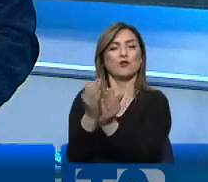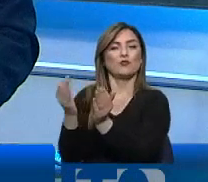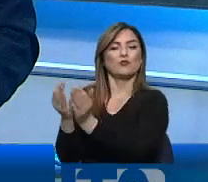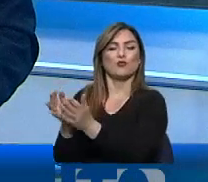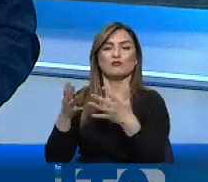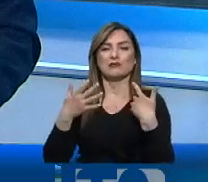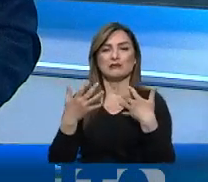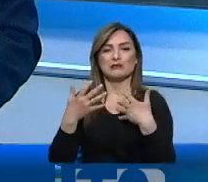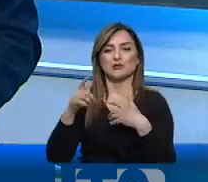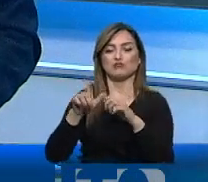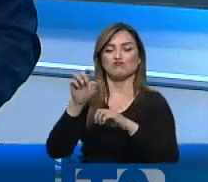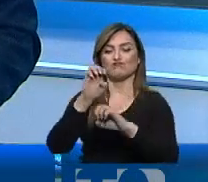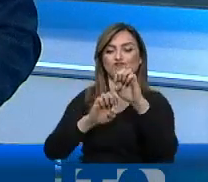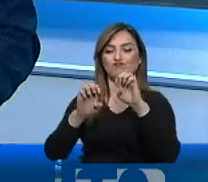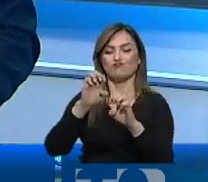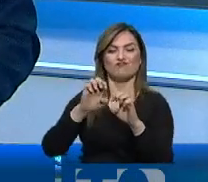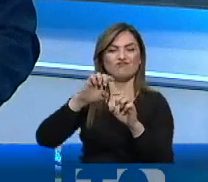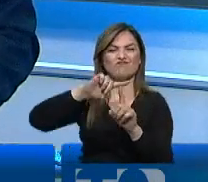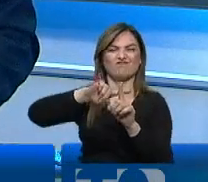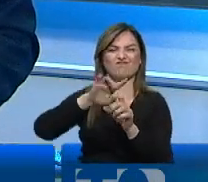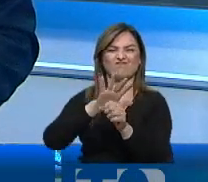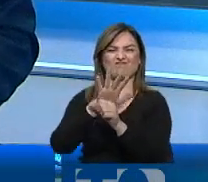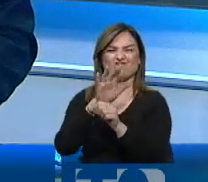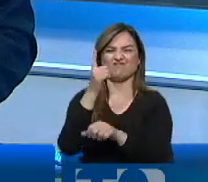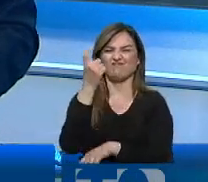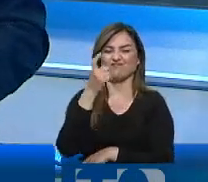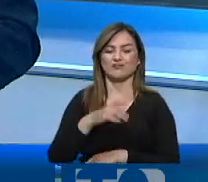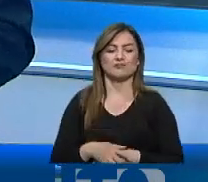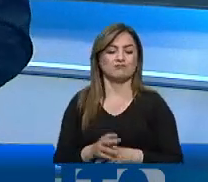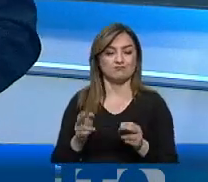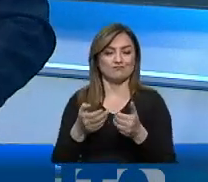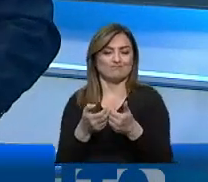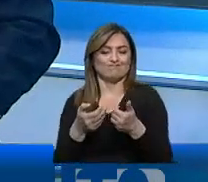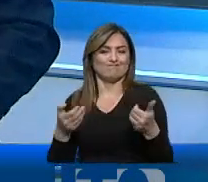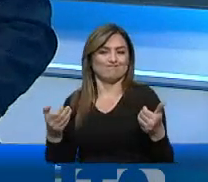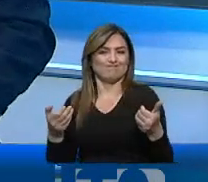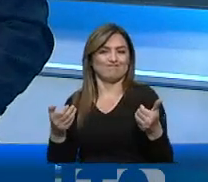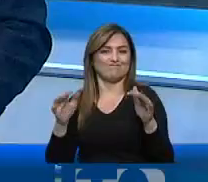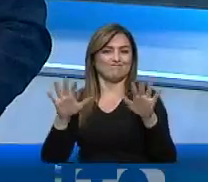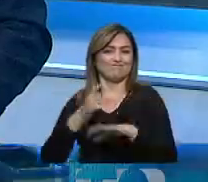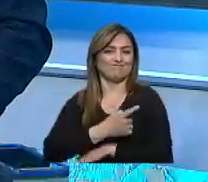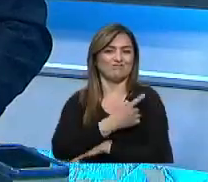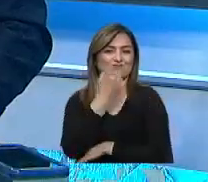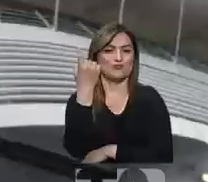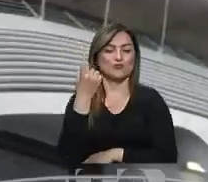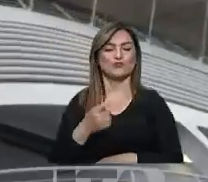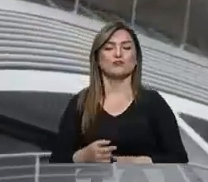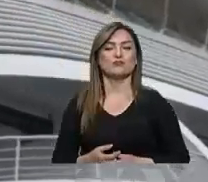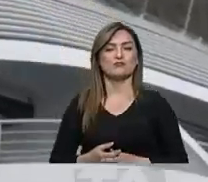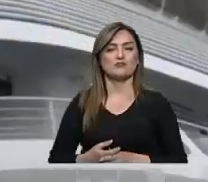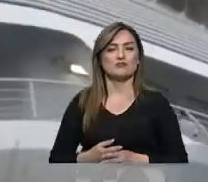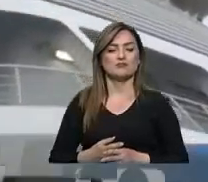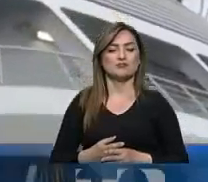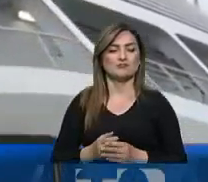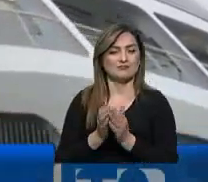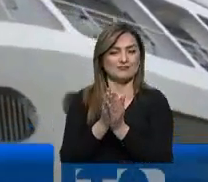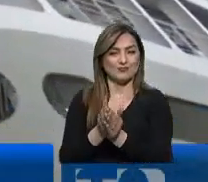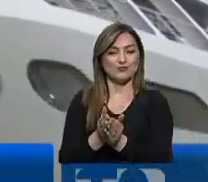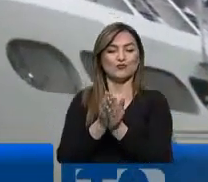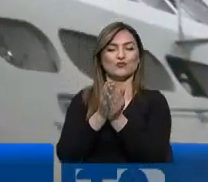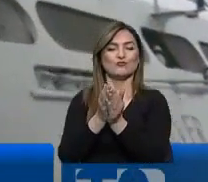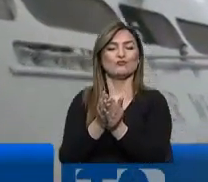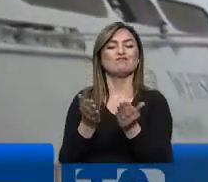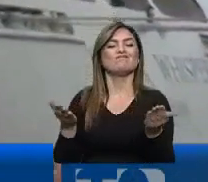fueron detectados con COVID-19. Los turistas deberán permanecer aislados fuera del barco 10 días. El crucero Silver